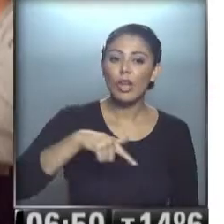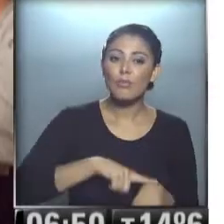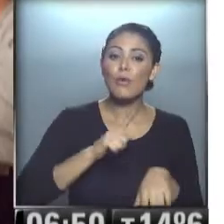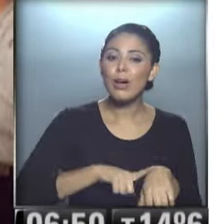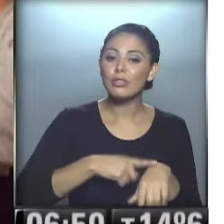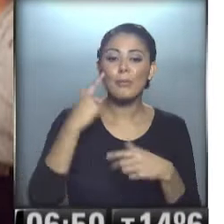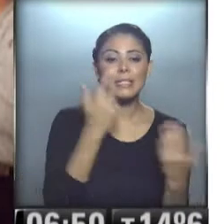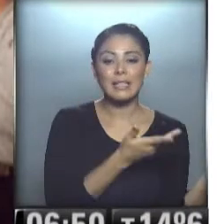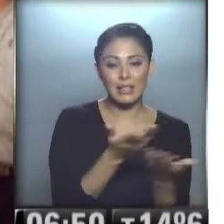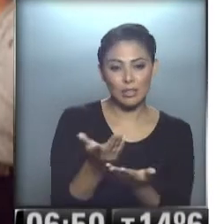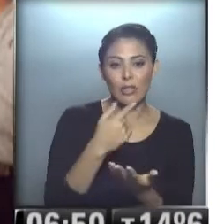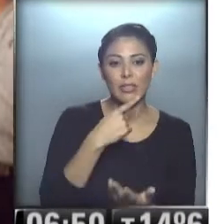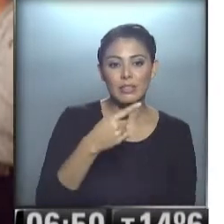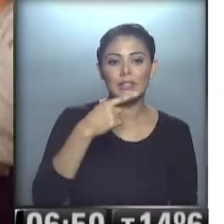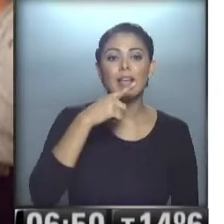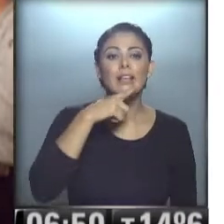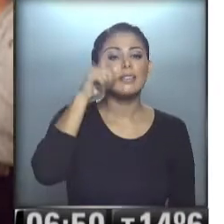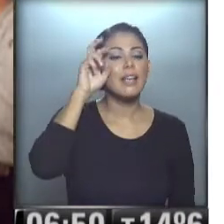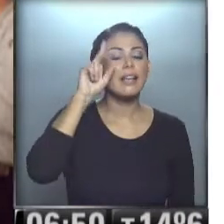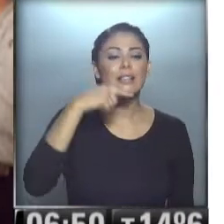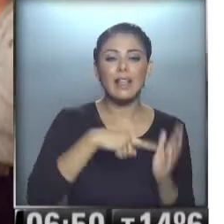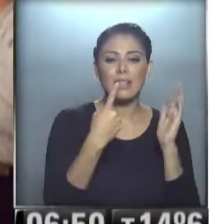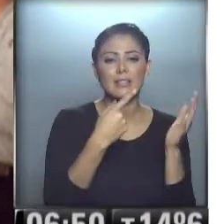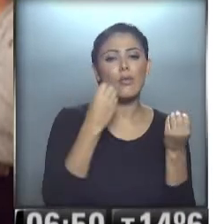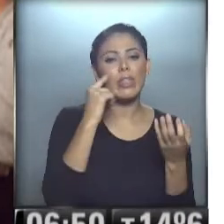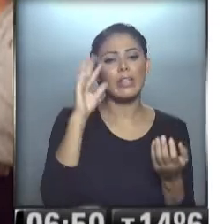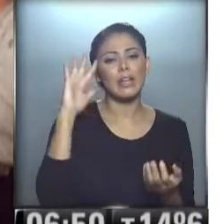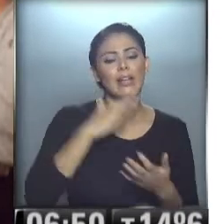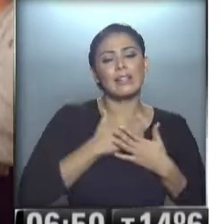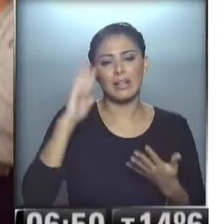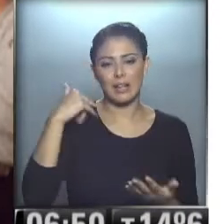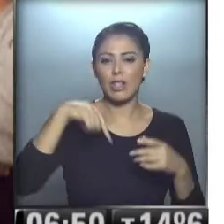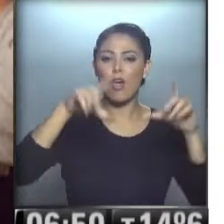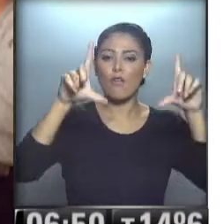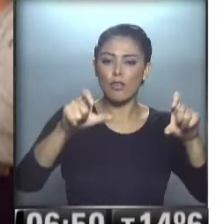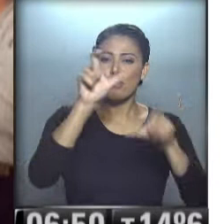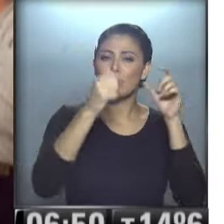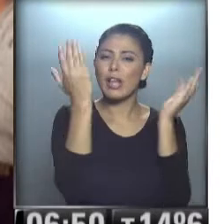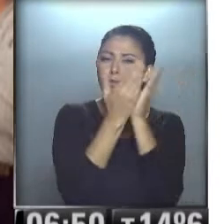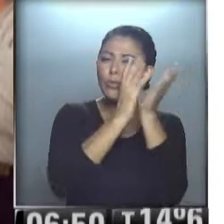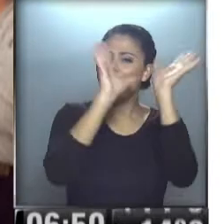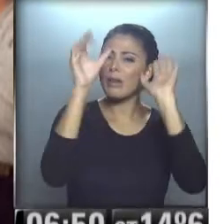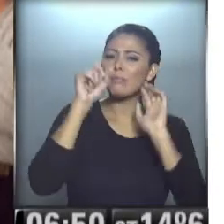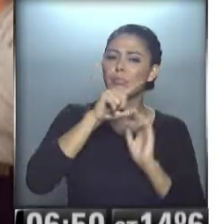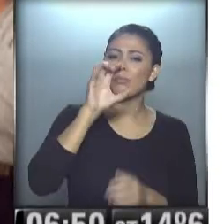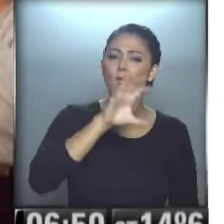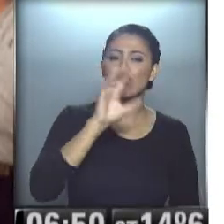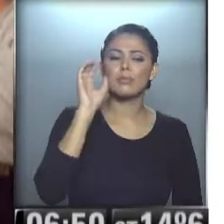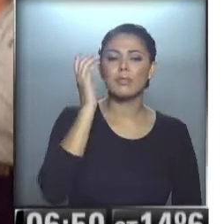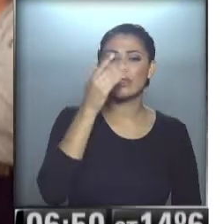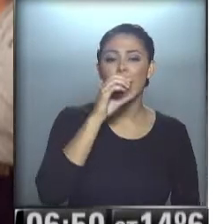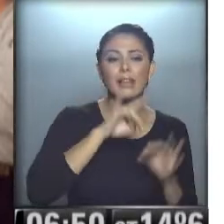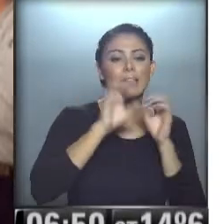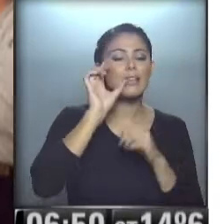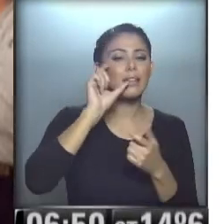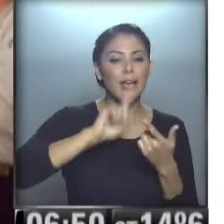presentaciones, eh... ...y Barzal Valteresa, buen día Nadia, querida Nadia... ...te dejo la foto de los observadores de la Quiaca... ...y Pilar Córdoba que están en Buenos Aires...